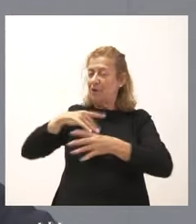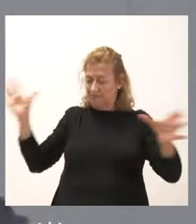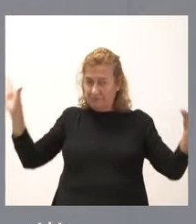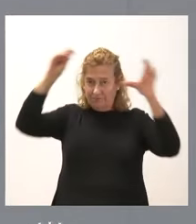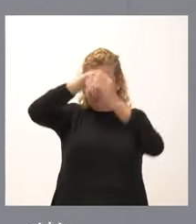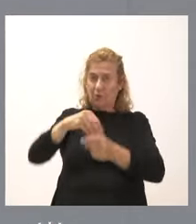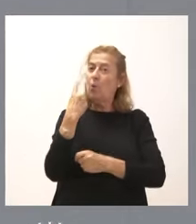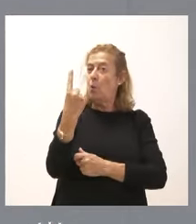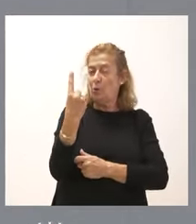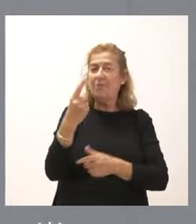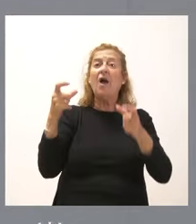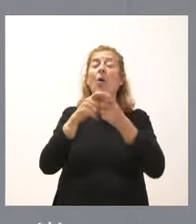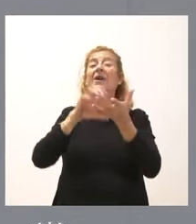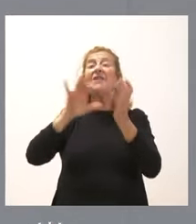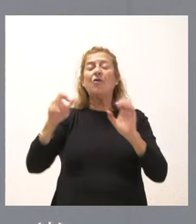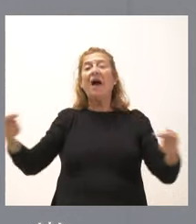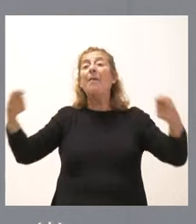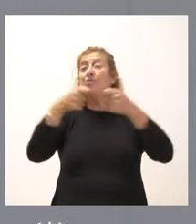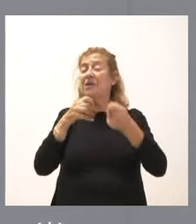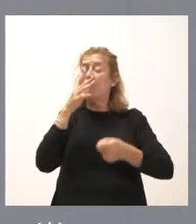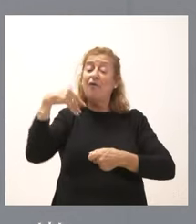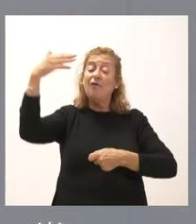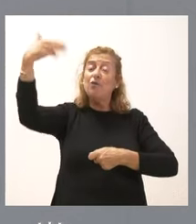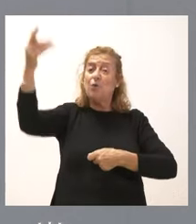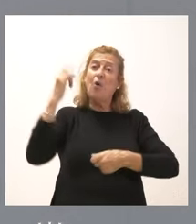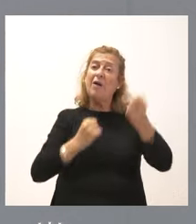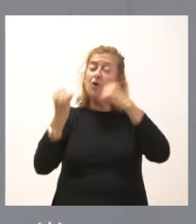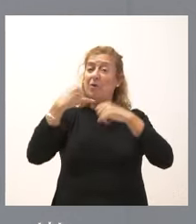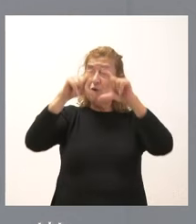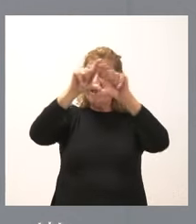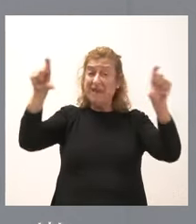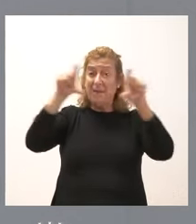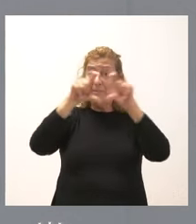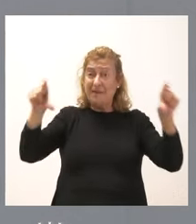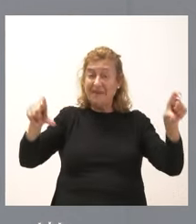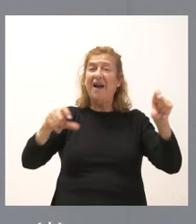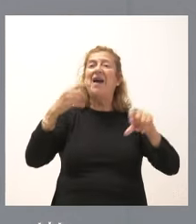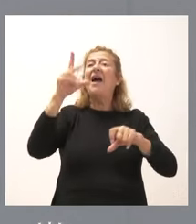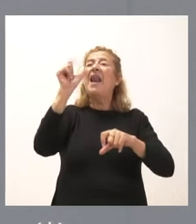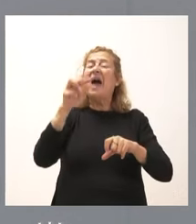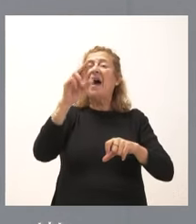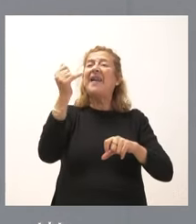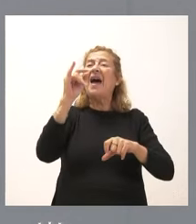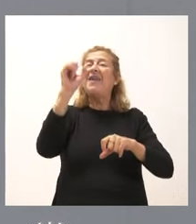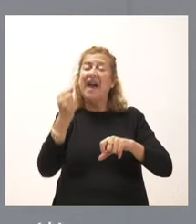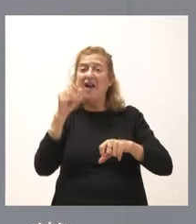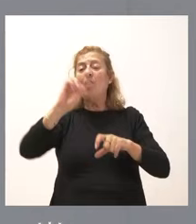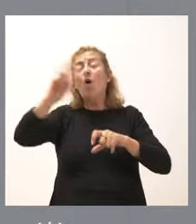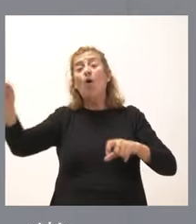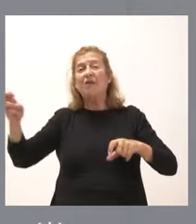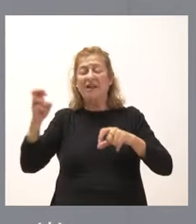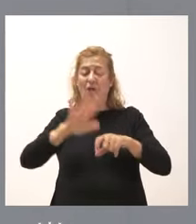La Junta apuesta por el futuro económico y empresarial en la raya y otras zonas de influencia de